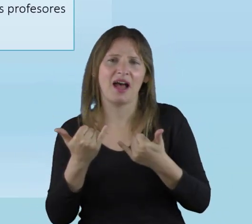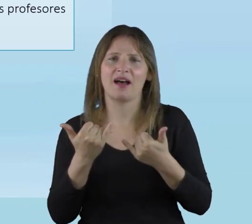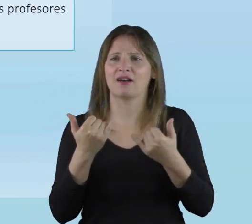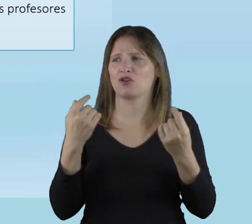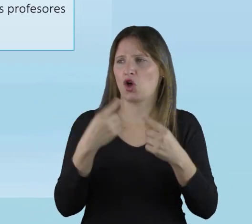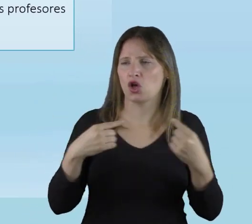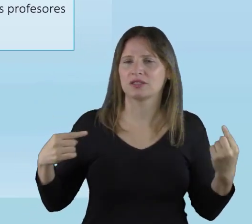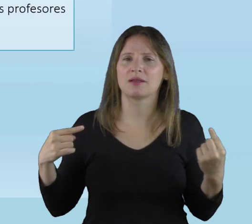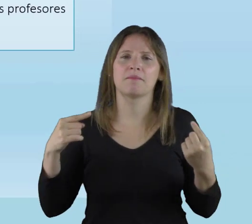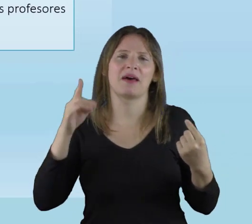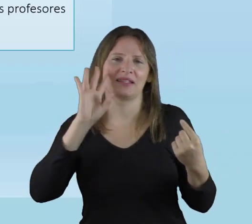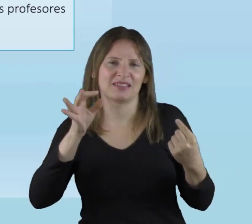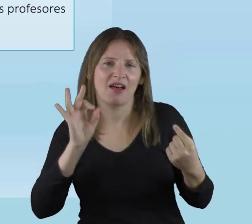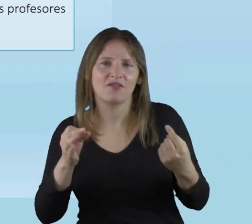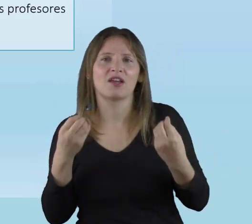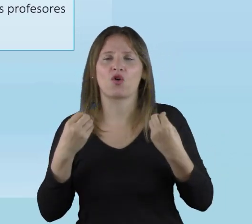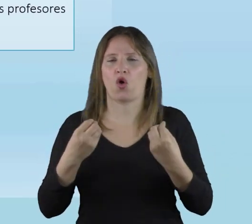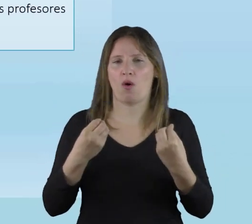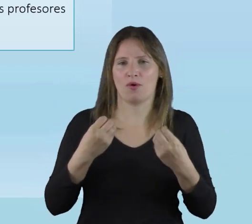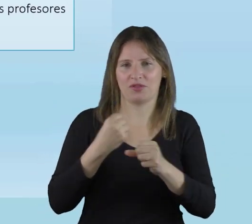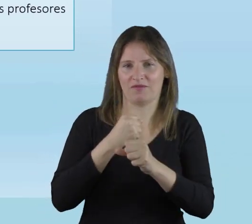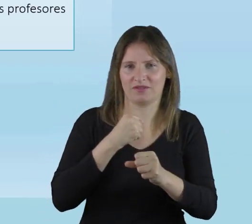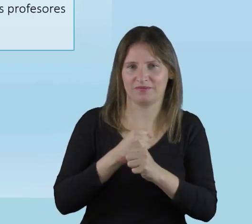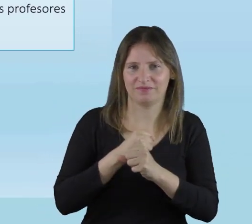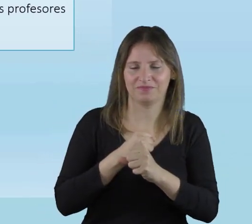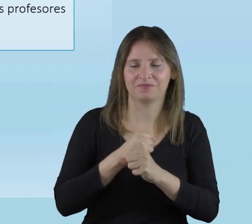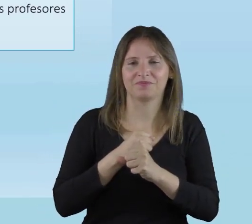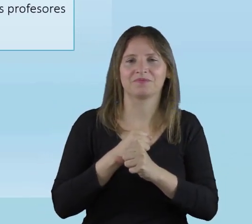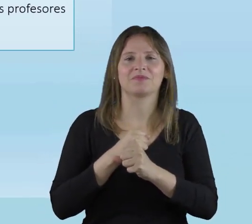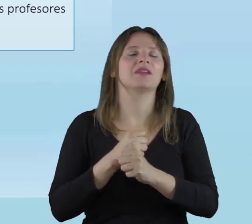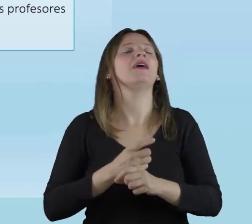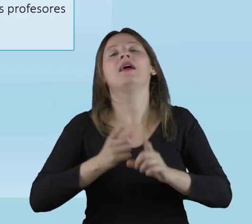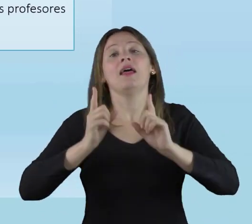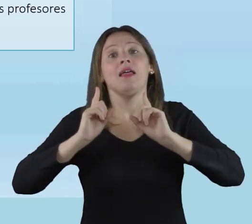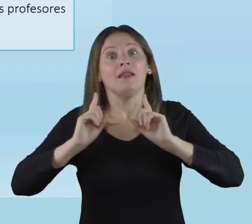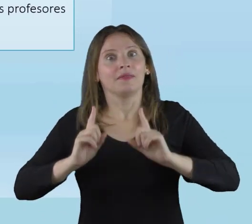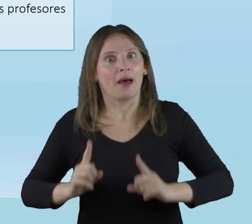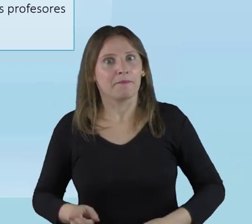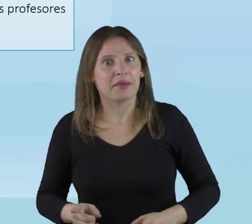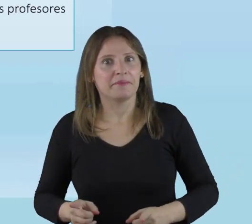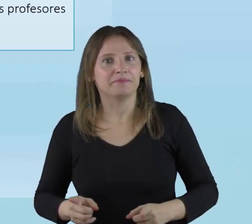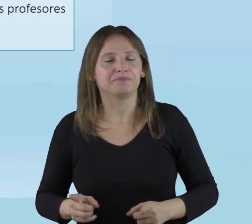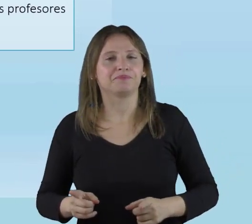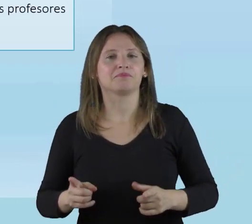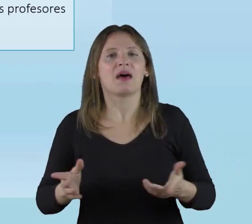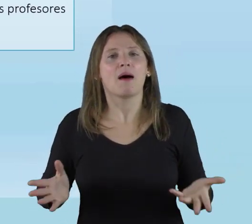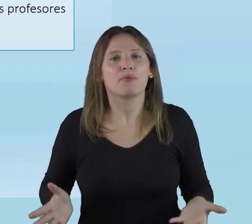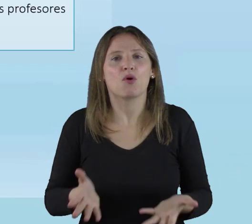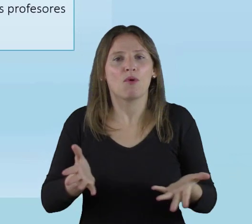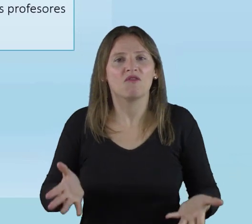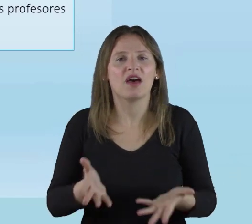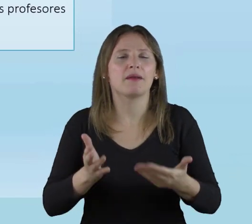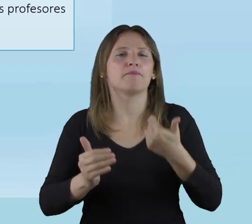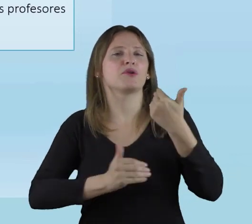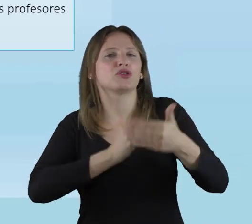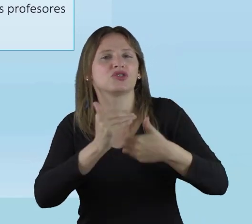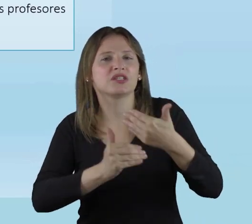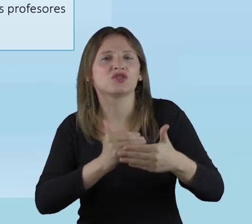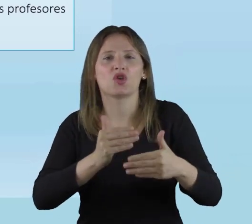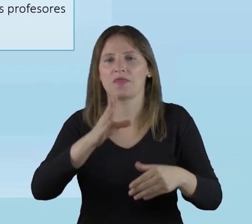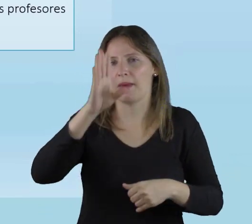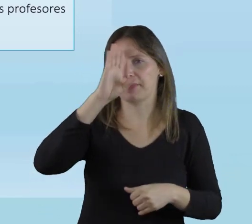ya sabemos, ya tenemos elementos de juicio para poder actuar, ¿no? También para dar este,